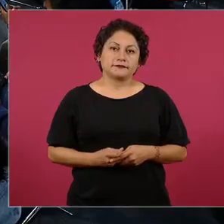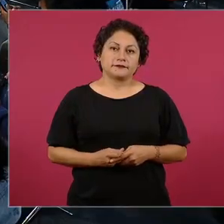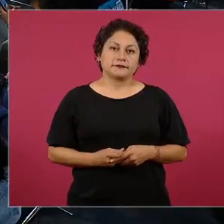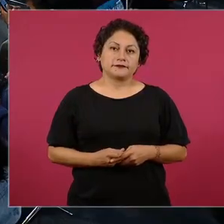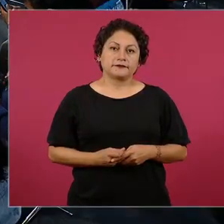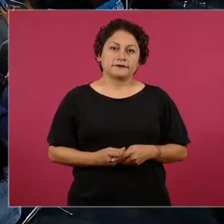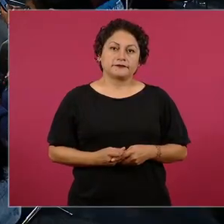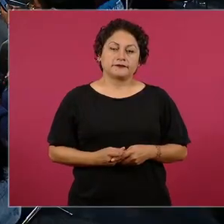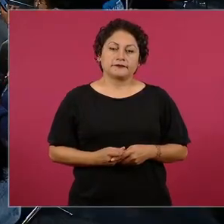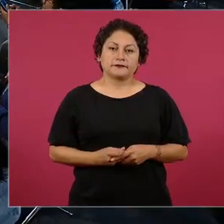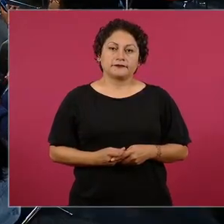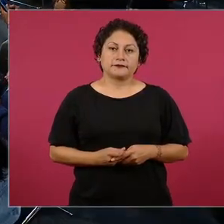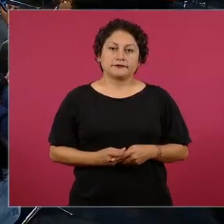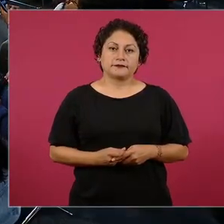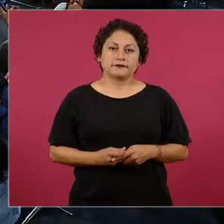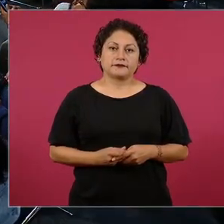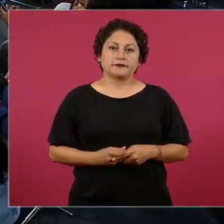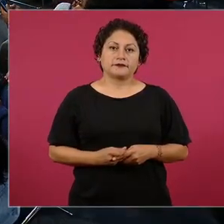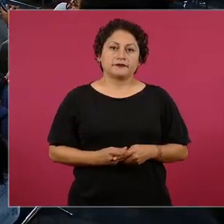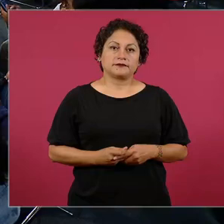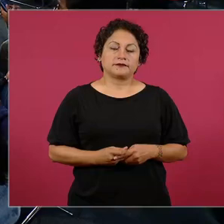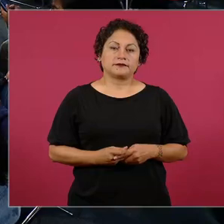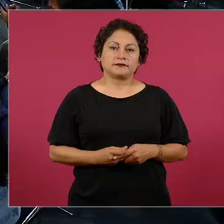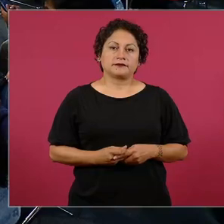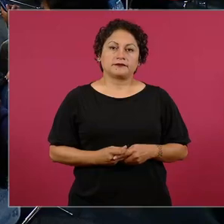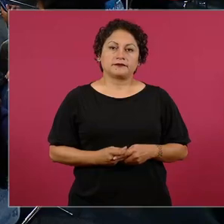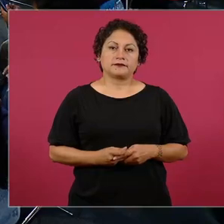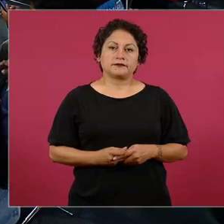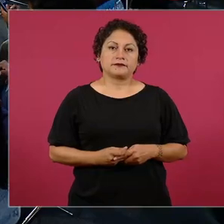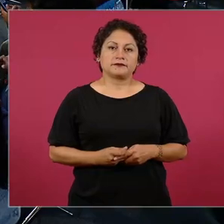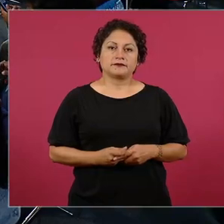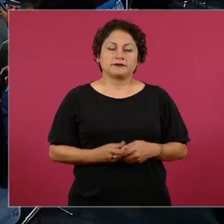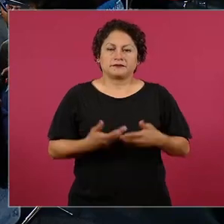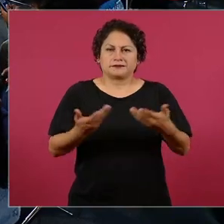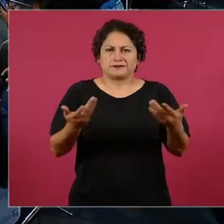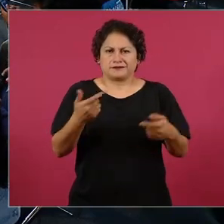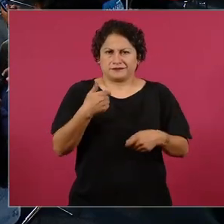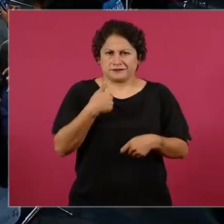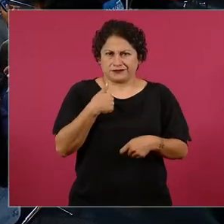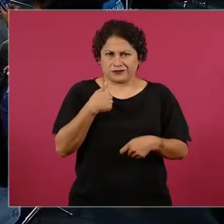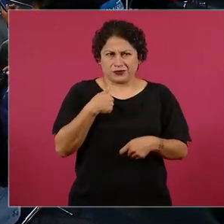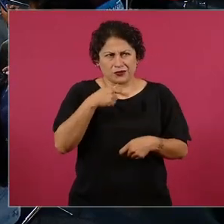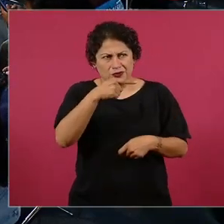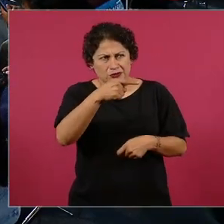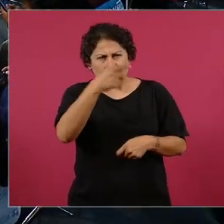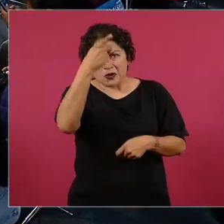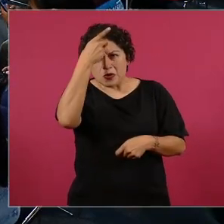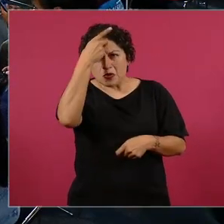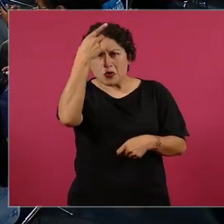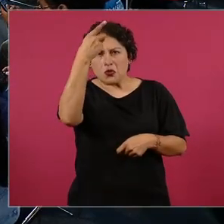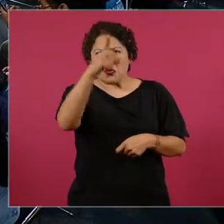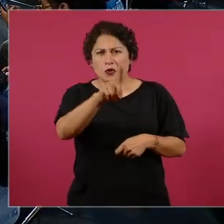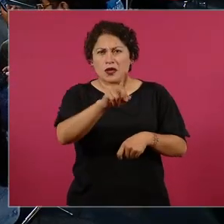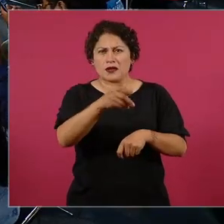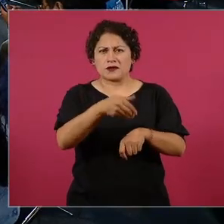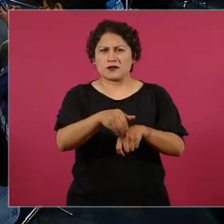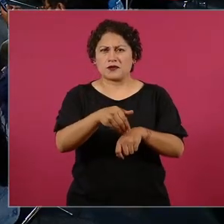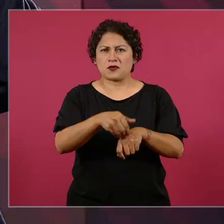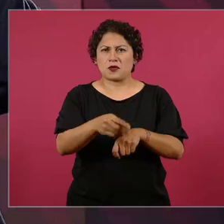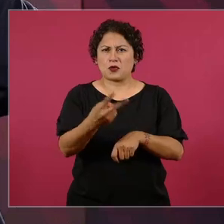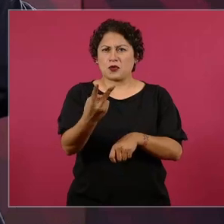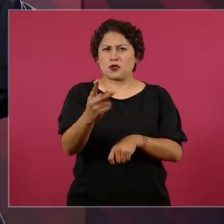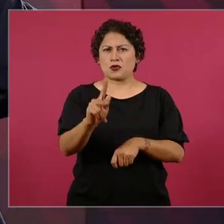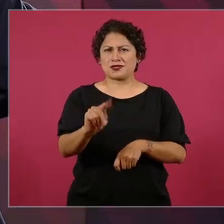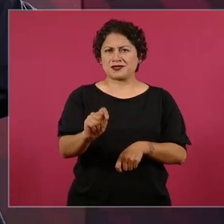no tengo relación con los directivos de Televisa, no los he